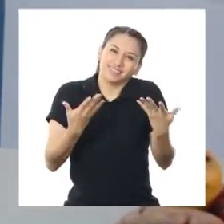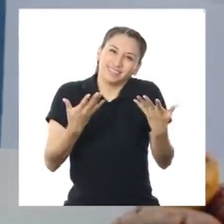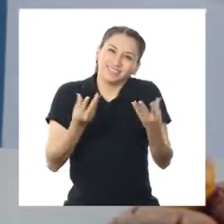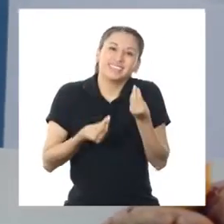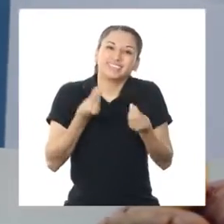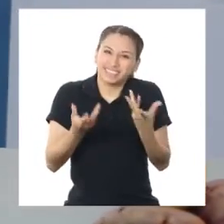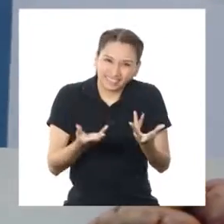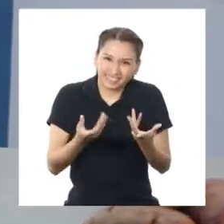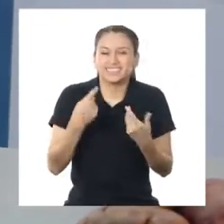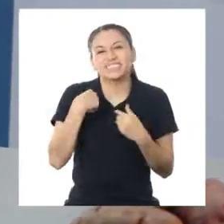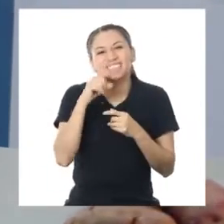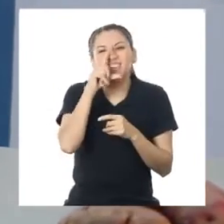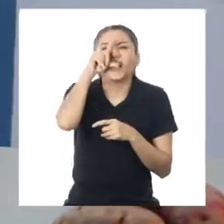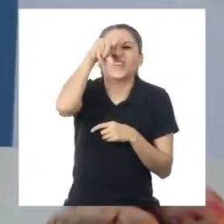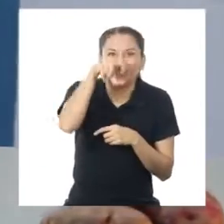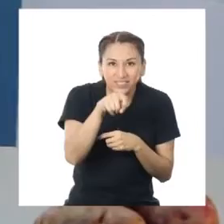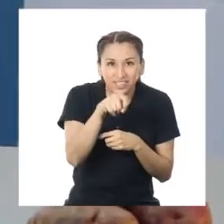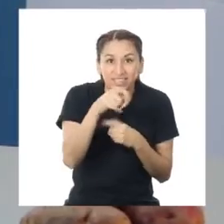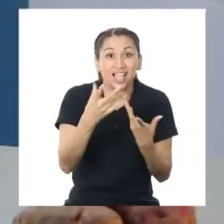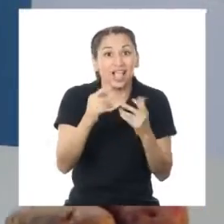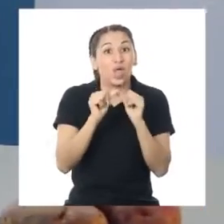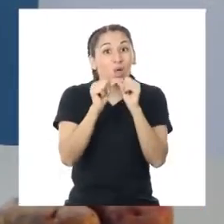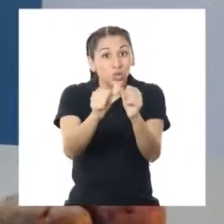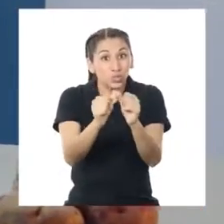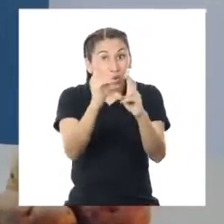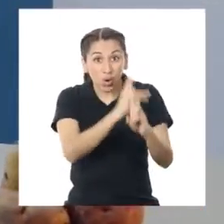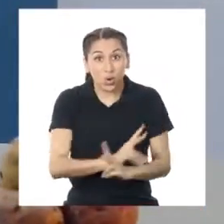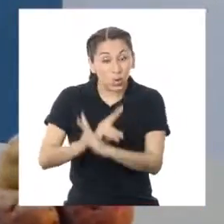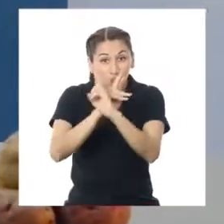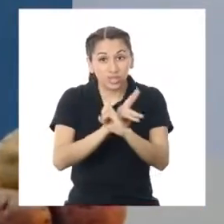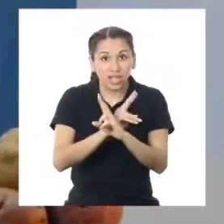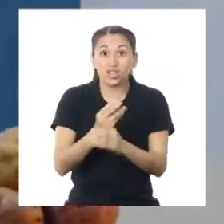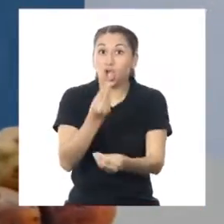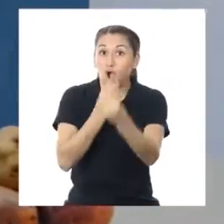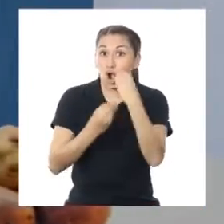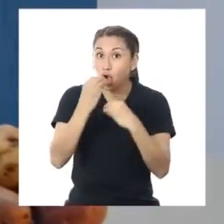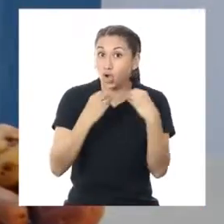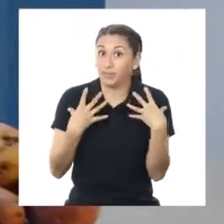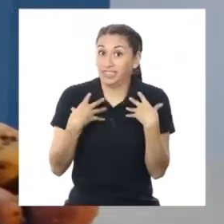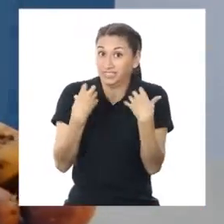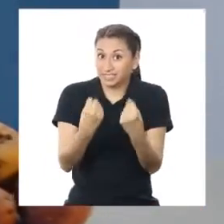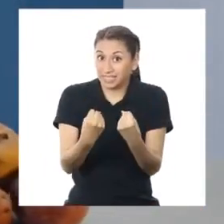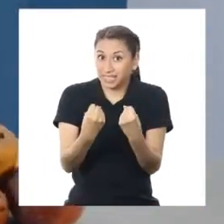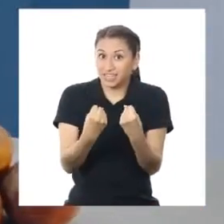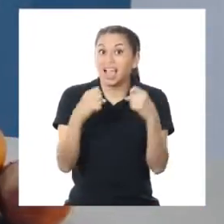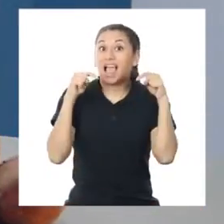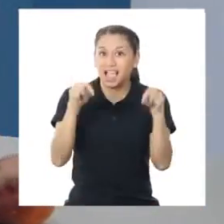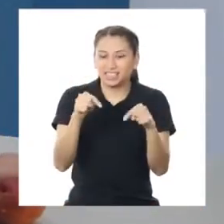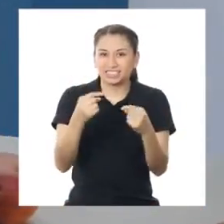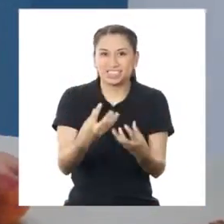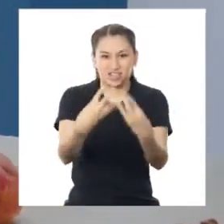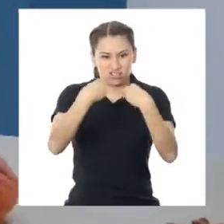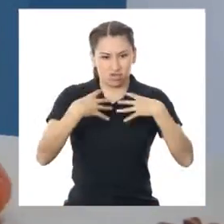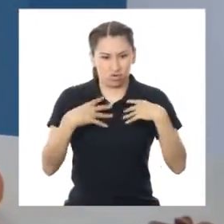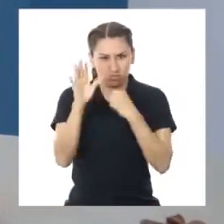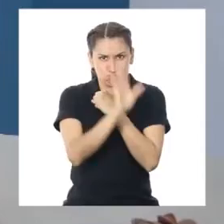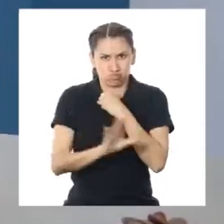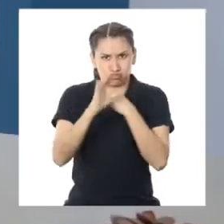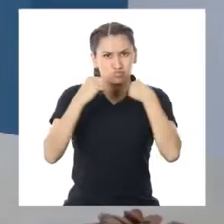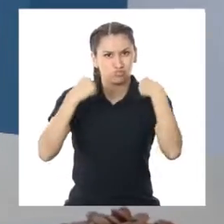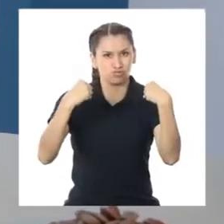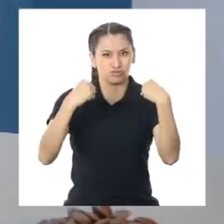¡el pico! A seguir cuidándonos y a comer sano. Así estaremos con defensas fuertes.